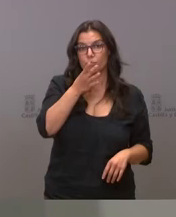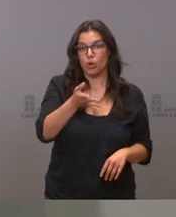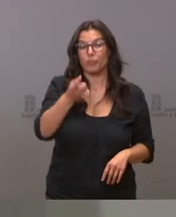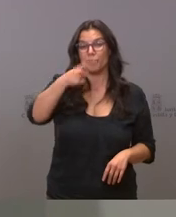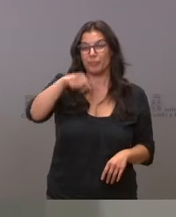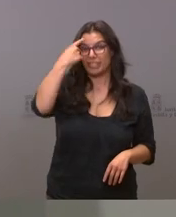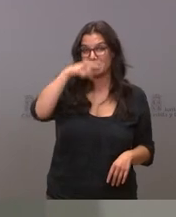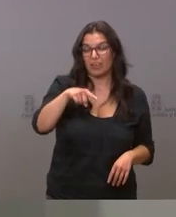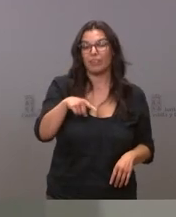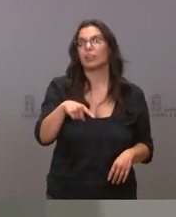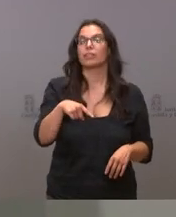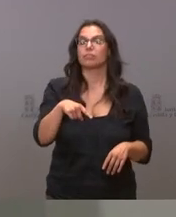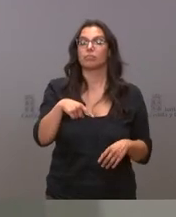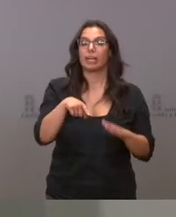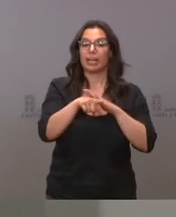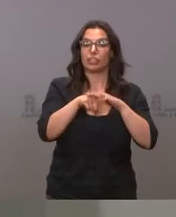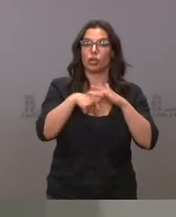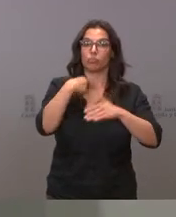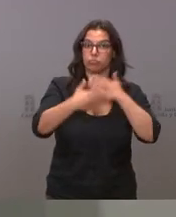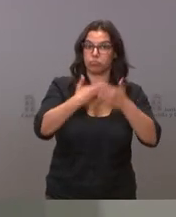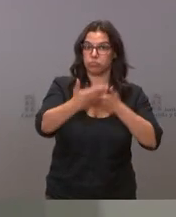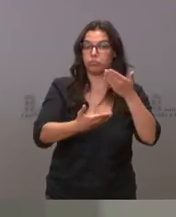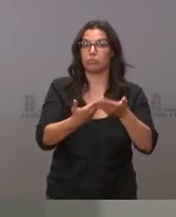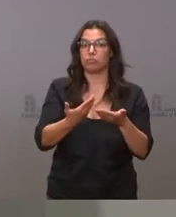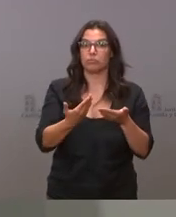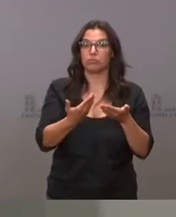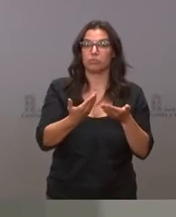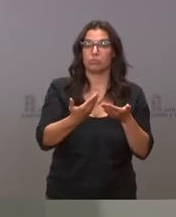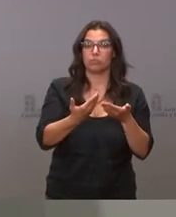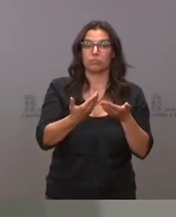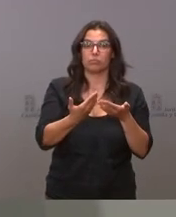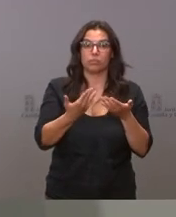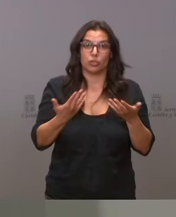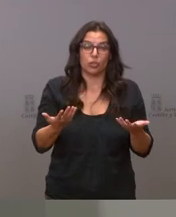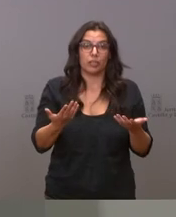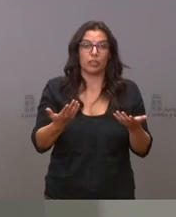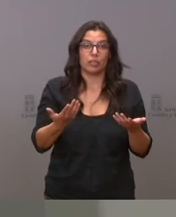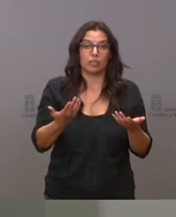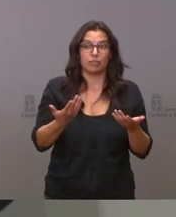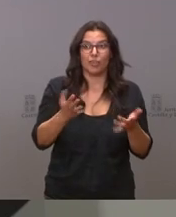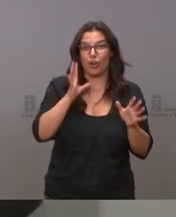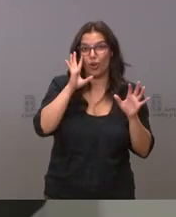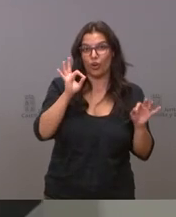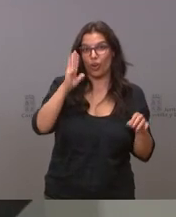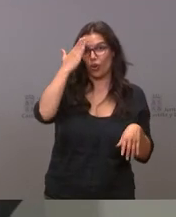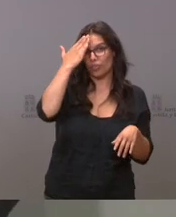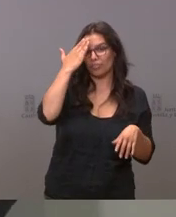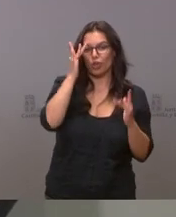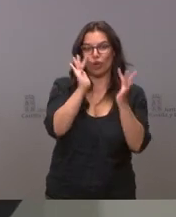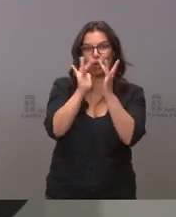ustedes y están viendo que avanza la tramitación de dichos proyectos y es bastante sensato que mantengamos contactos con